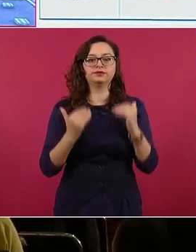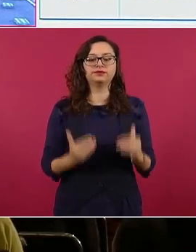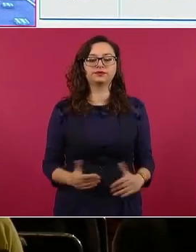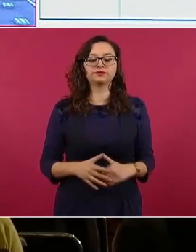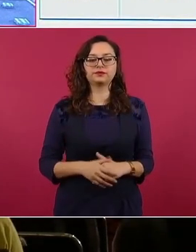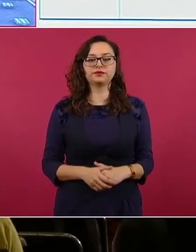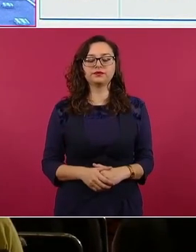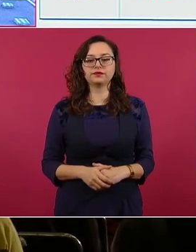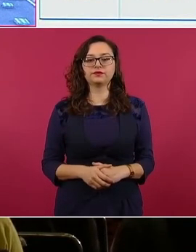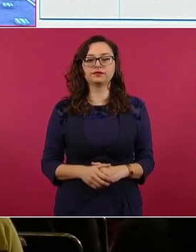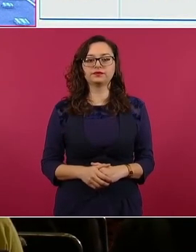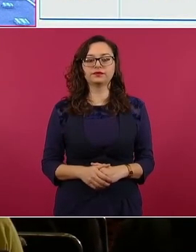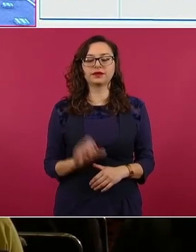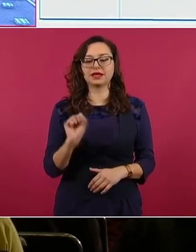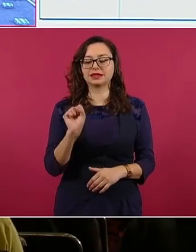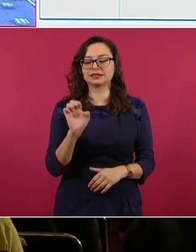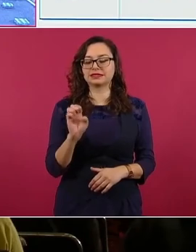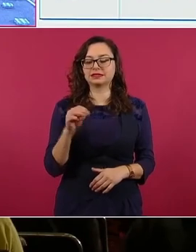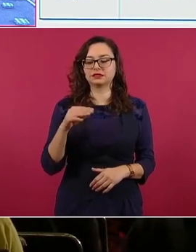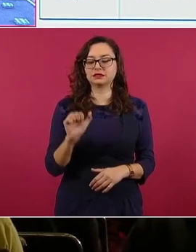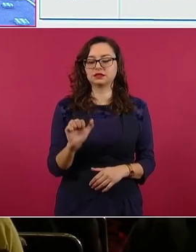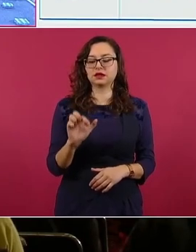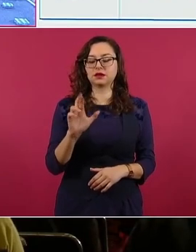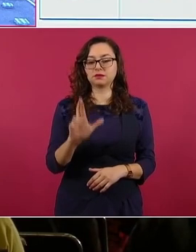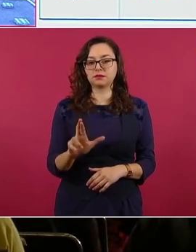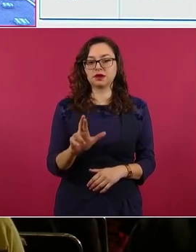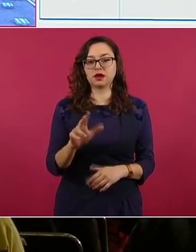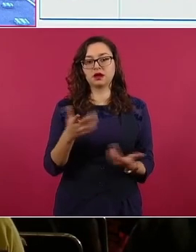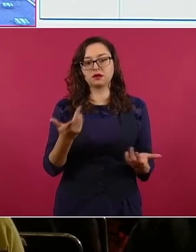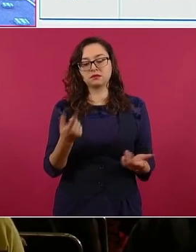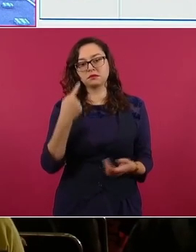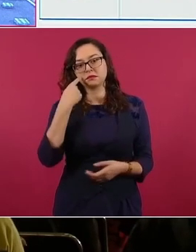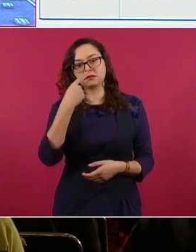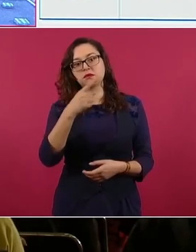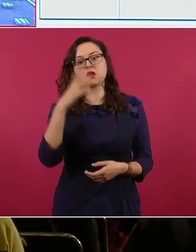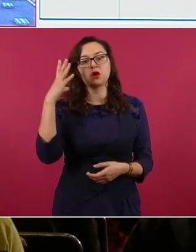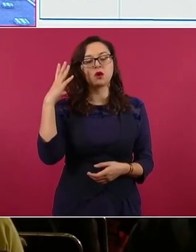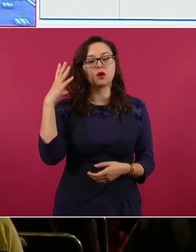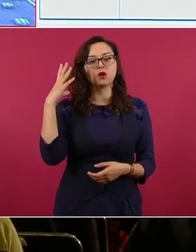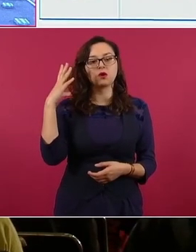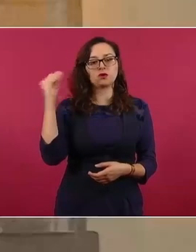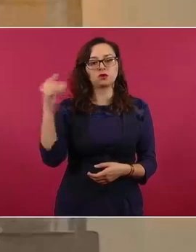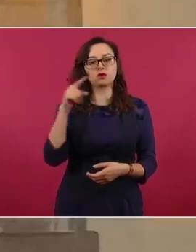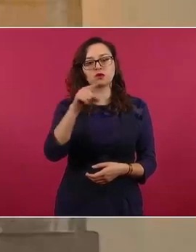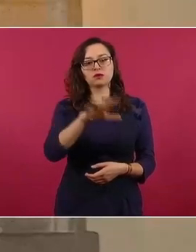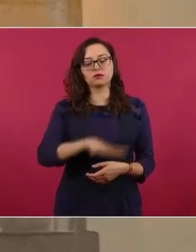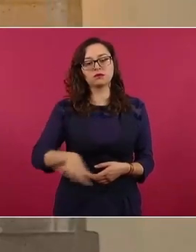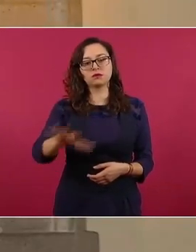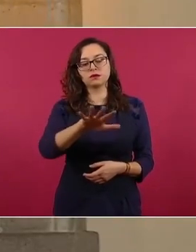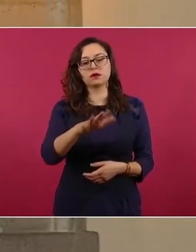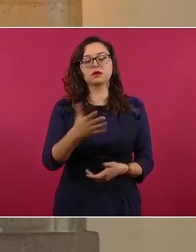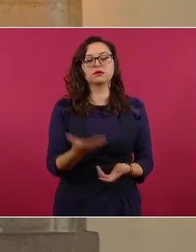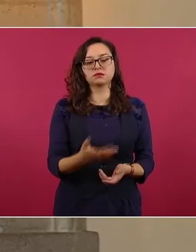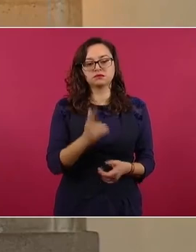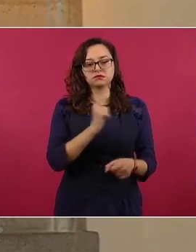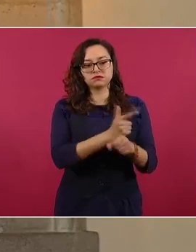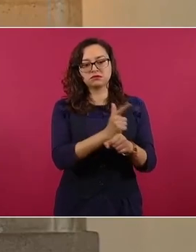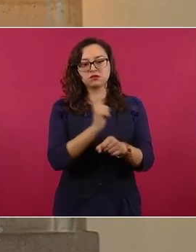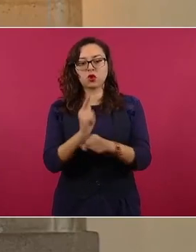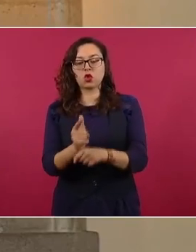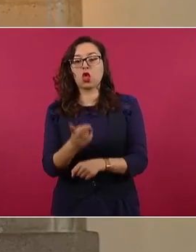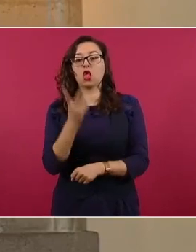Por parte de la Secretaría de la Marina, en Manzanillo, Colima, el pasado 18 de agosto, fueron aseguradas dos